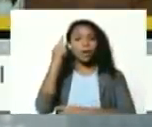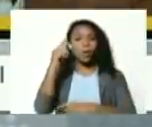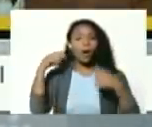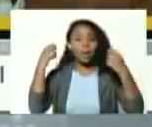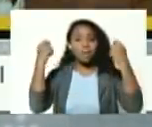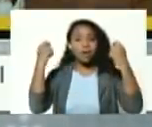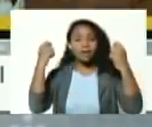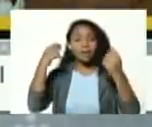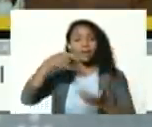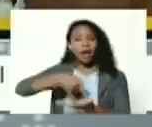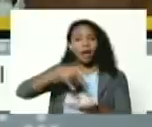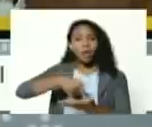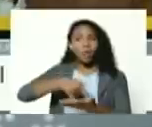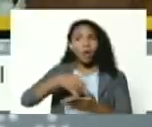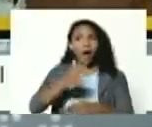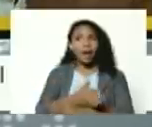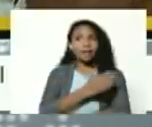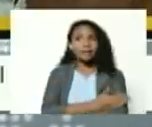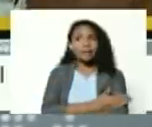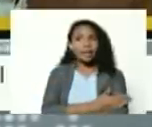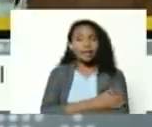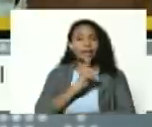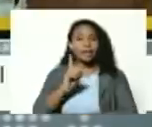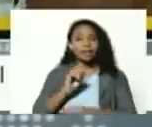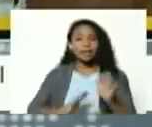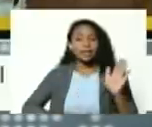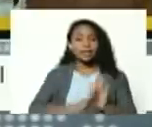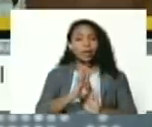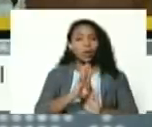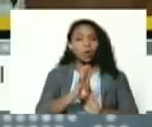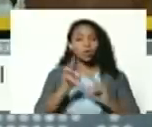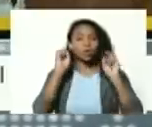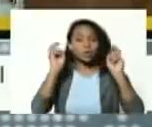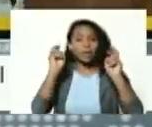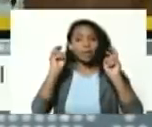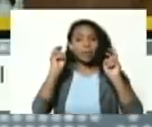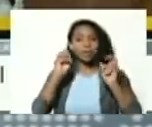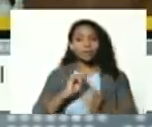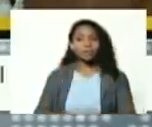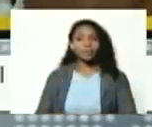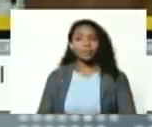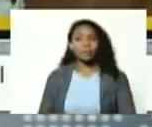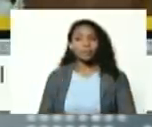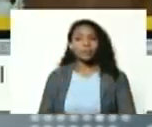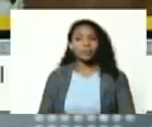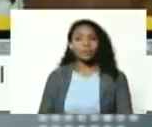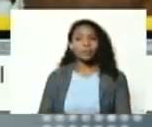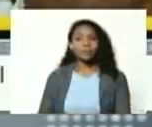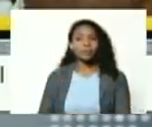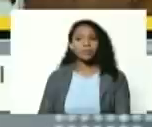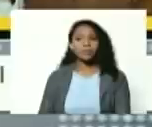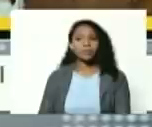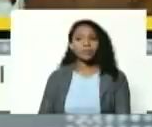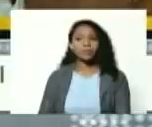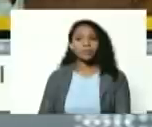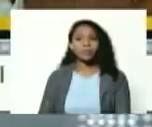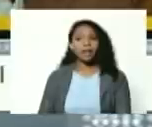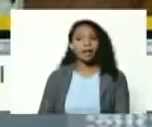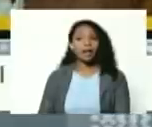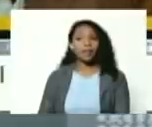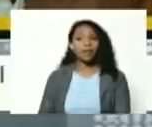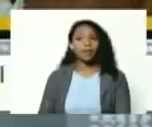de carabobos antecedentes desarrollo y acontecimientos derivados el segundo dimensión de la guerra